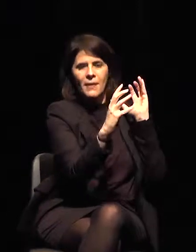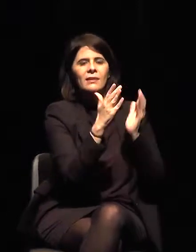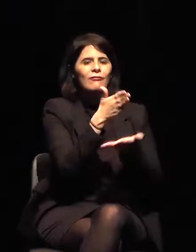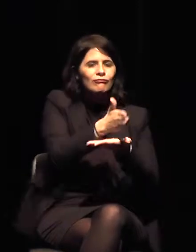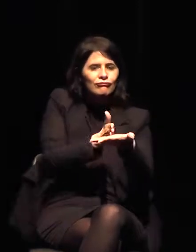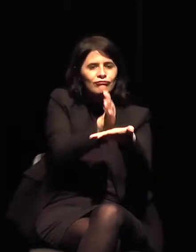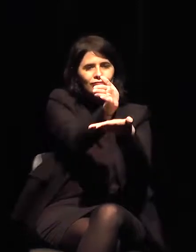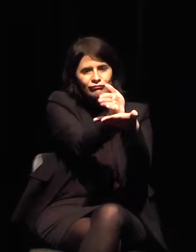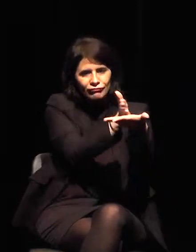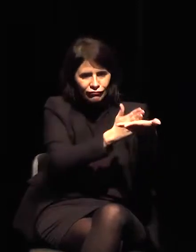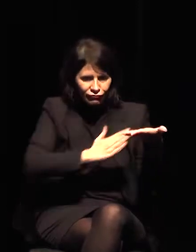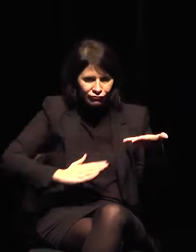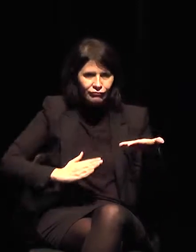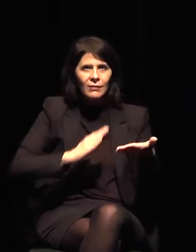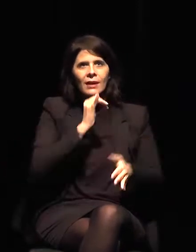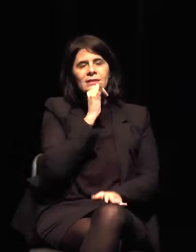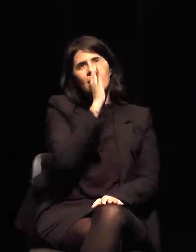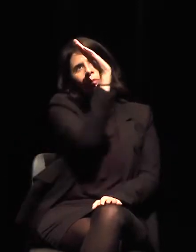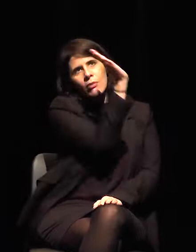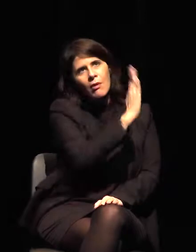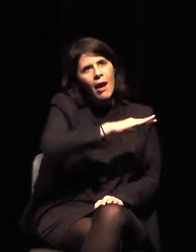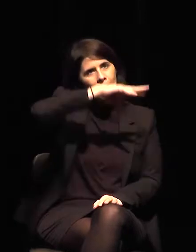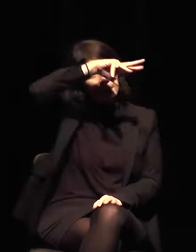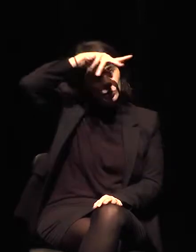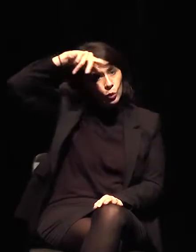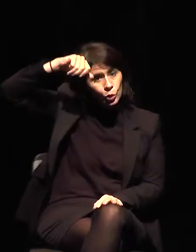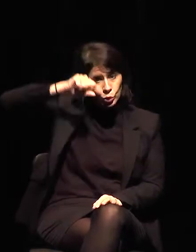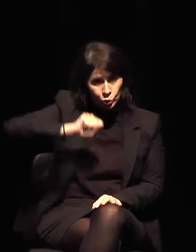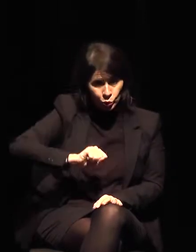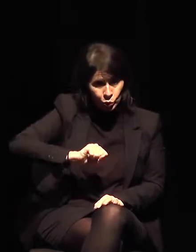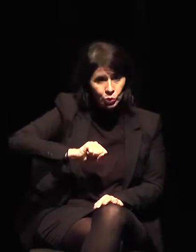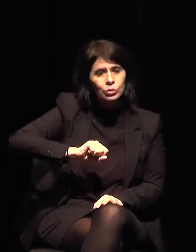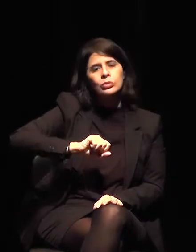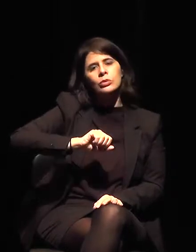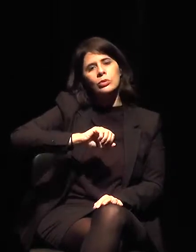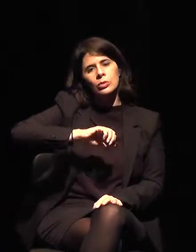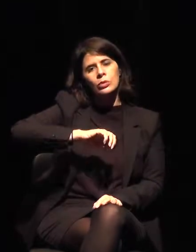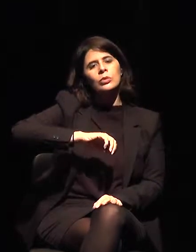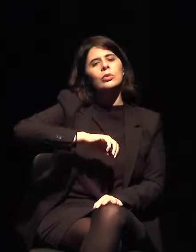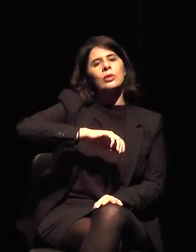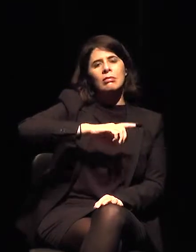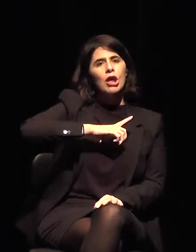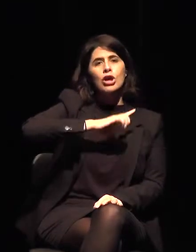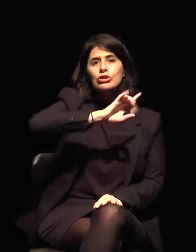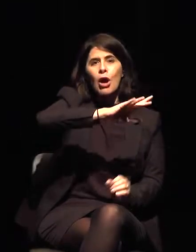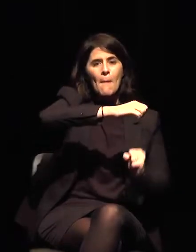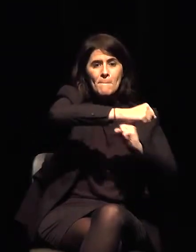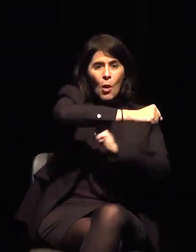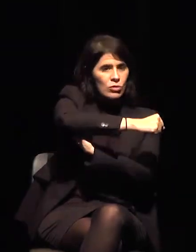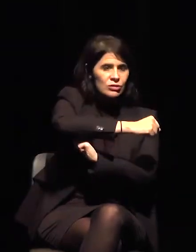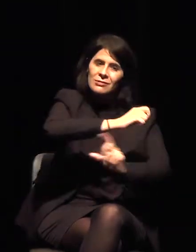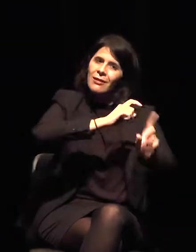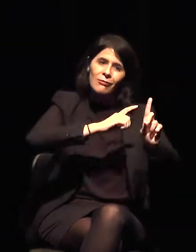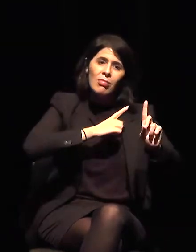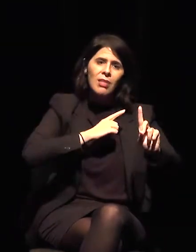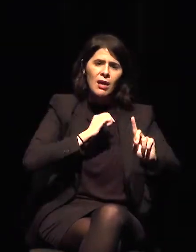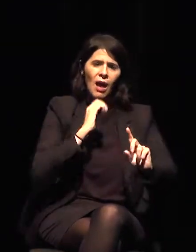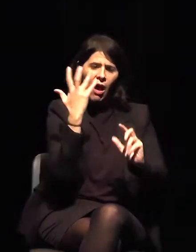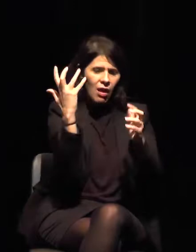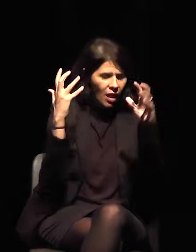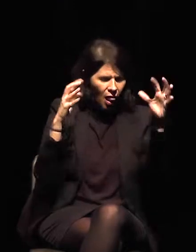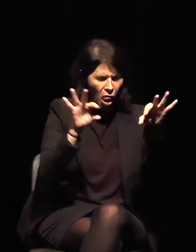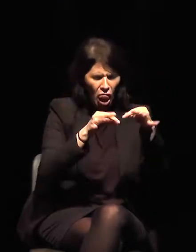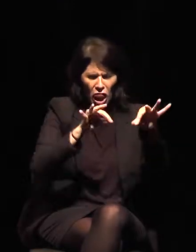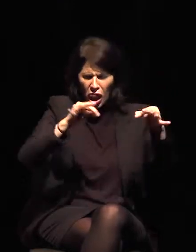Mato Grosso, hay kilómetros de distancia con mucha vegetación. Cuatro mil empleados